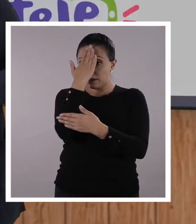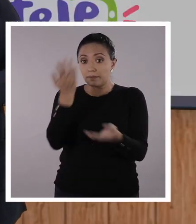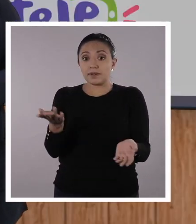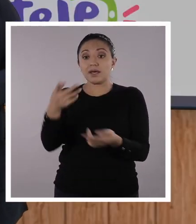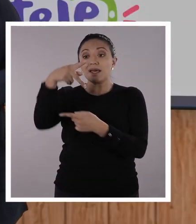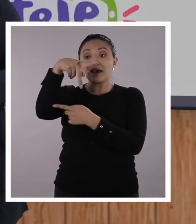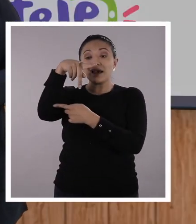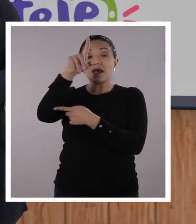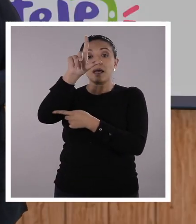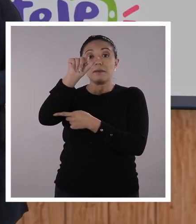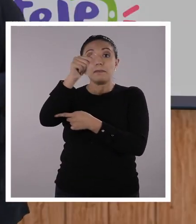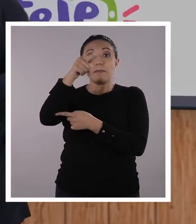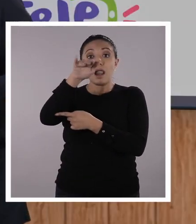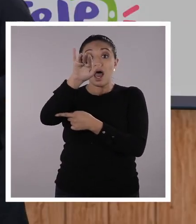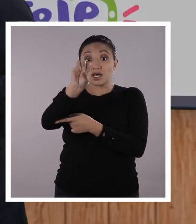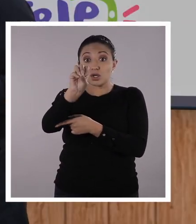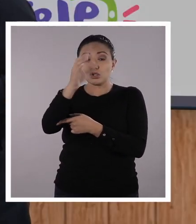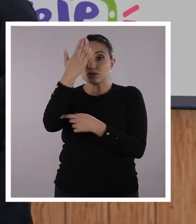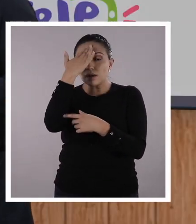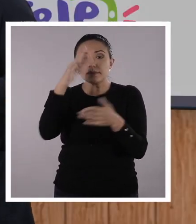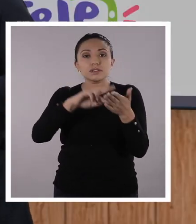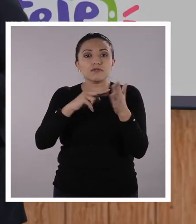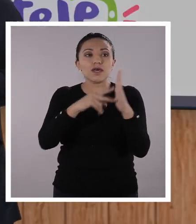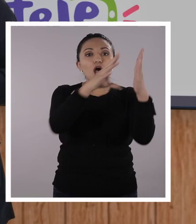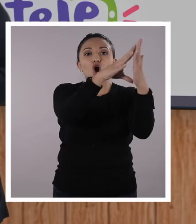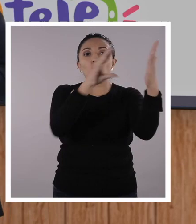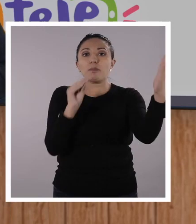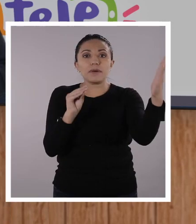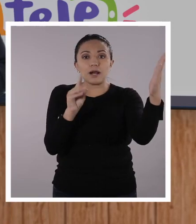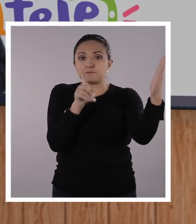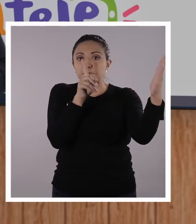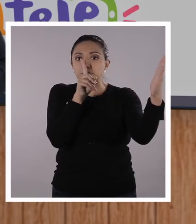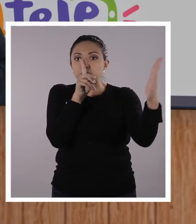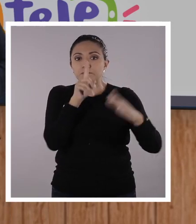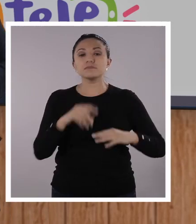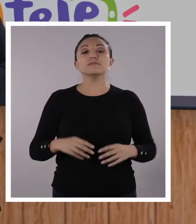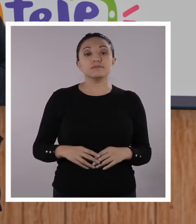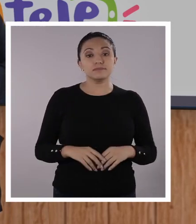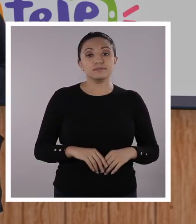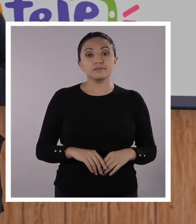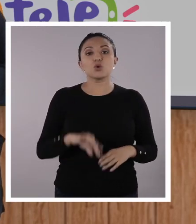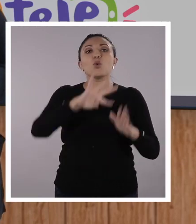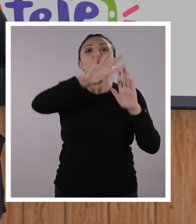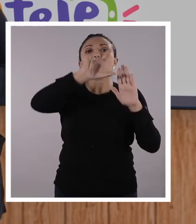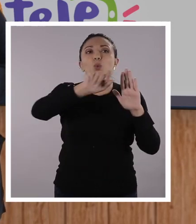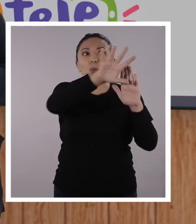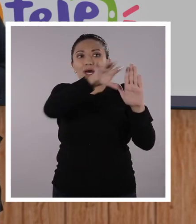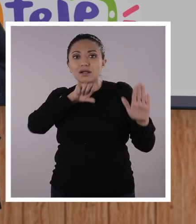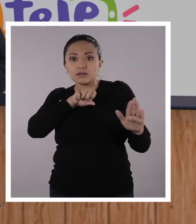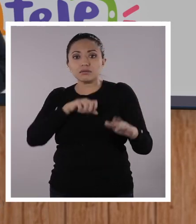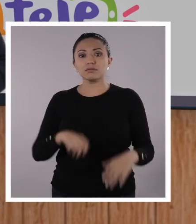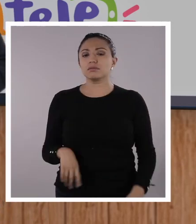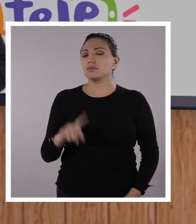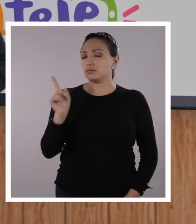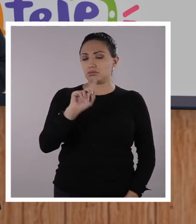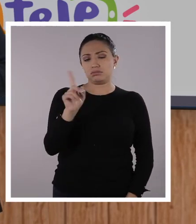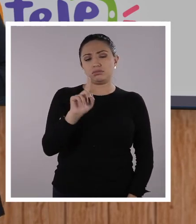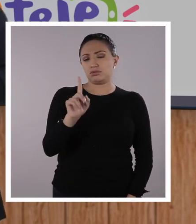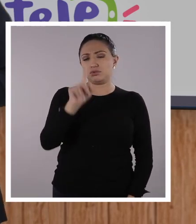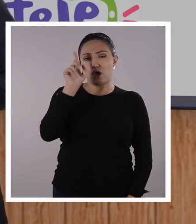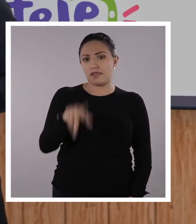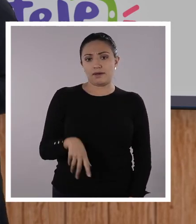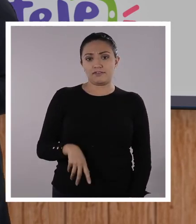también tienen mucha información clara. Porque es importante que nosotros evitemos ser actores de plagio.